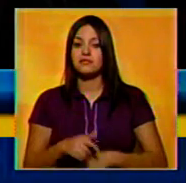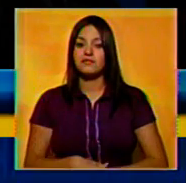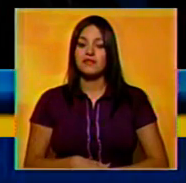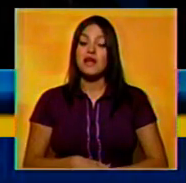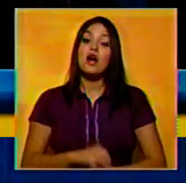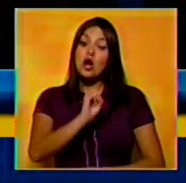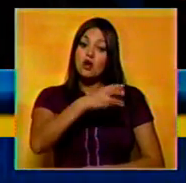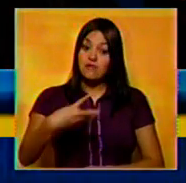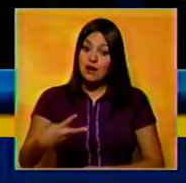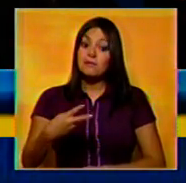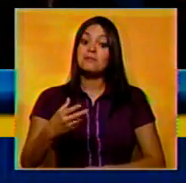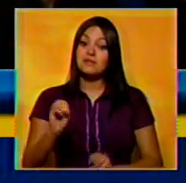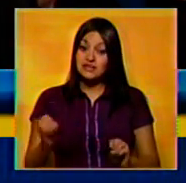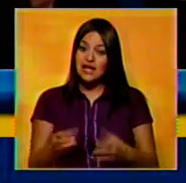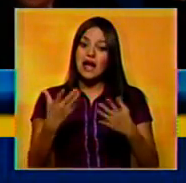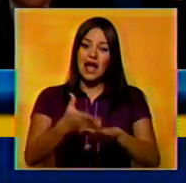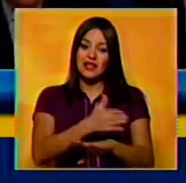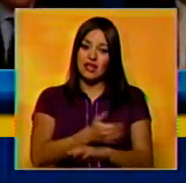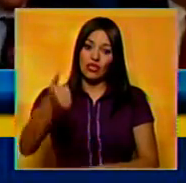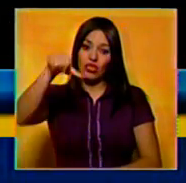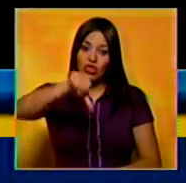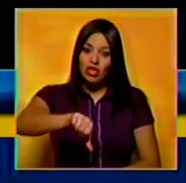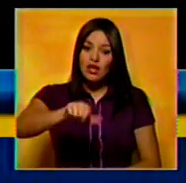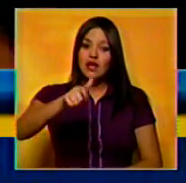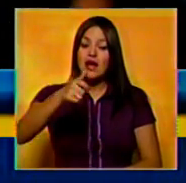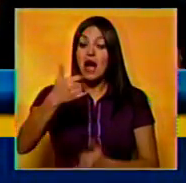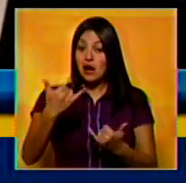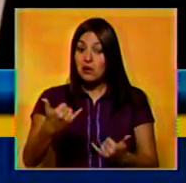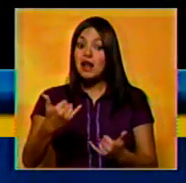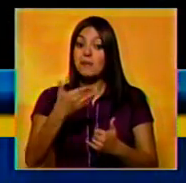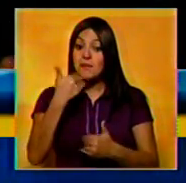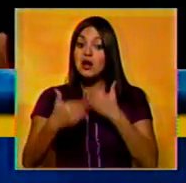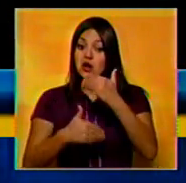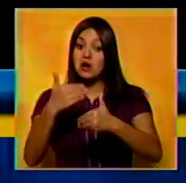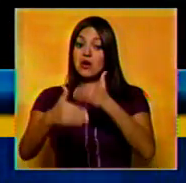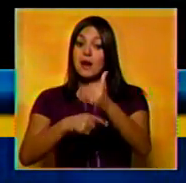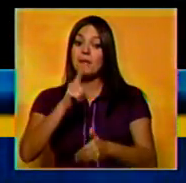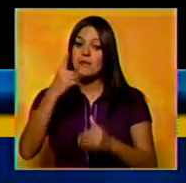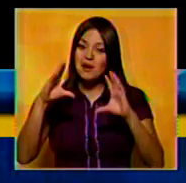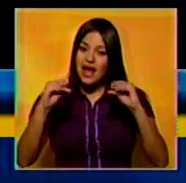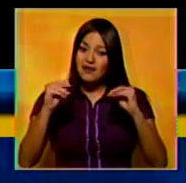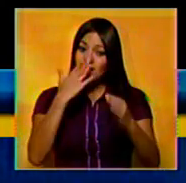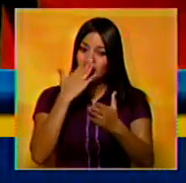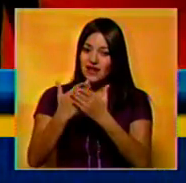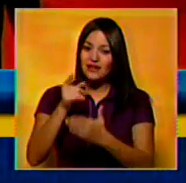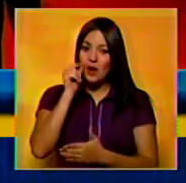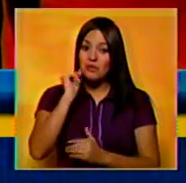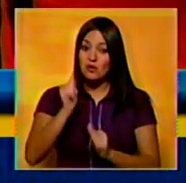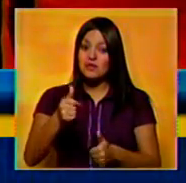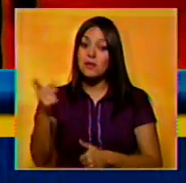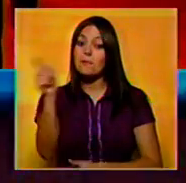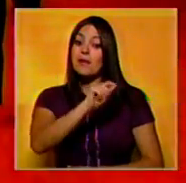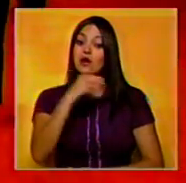ha recuperado terreno desde una caída en las encuestas tras su actuación en el primer debate ante Romney a comienzos del mes de octubre.